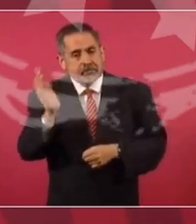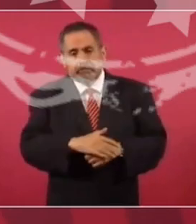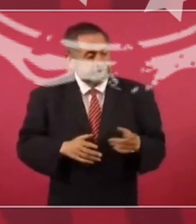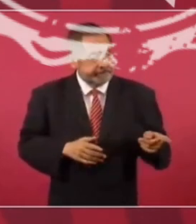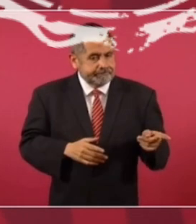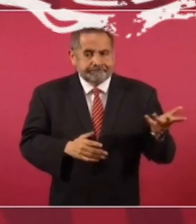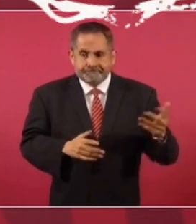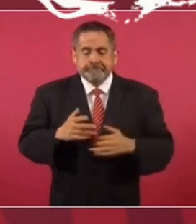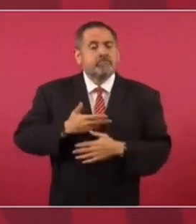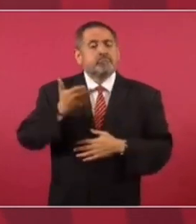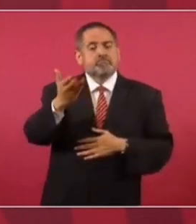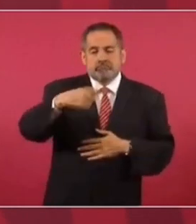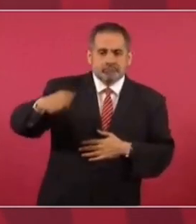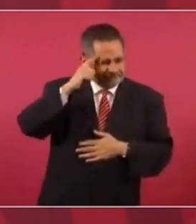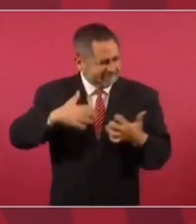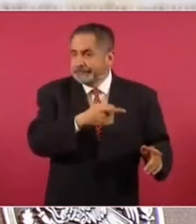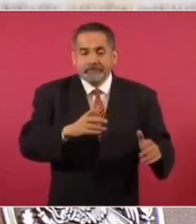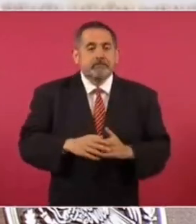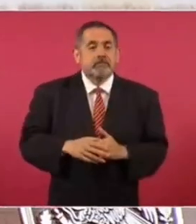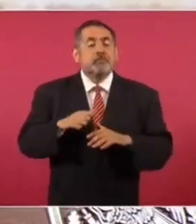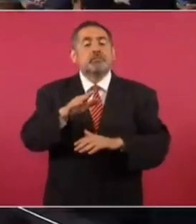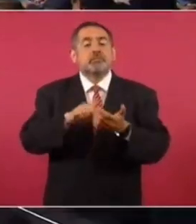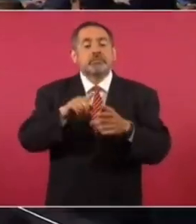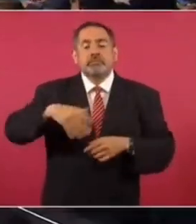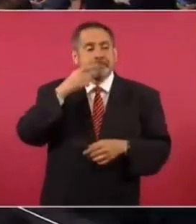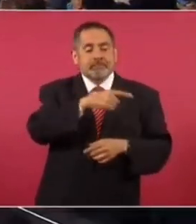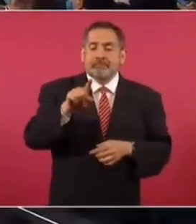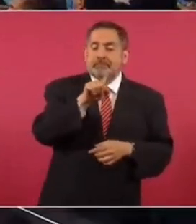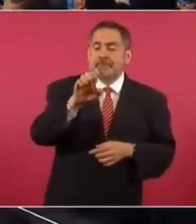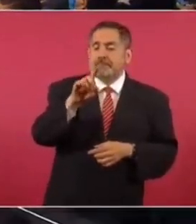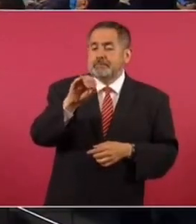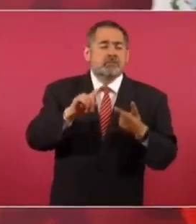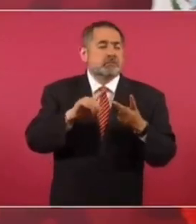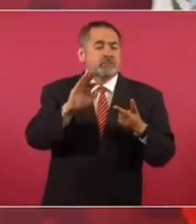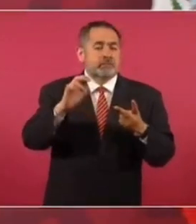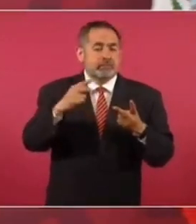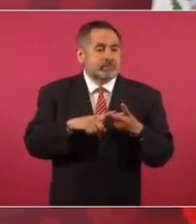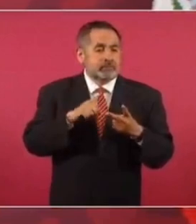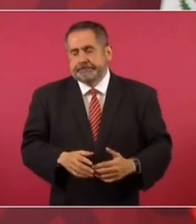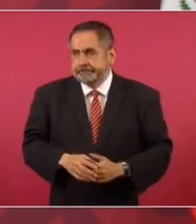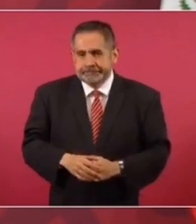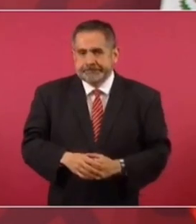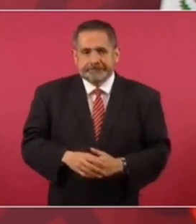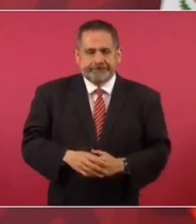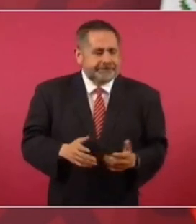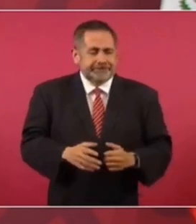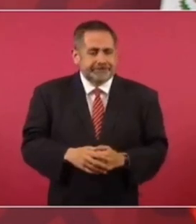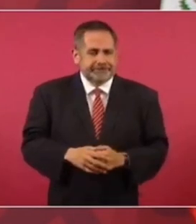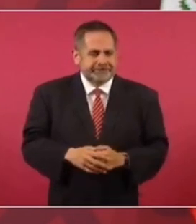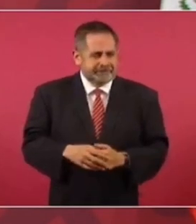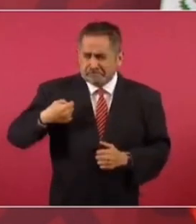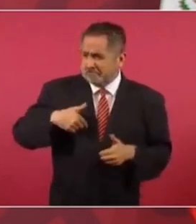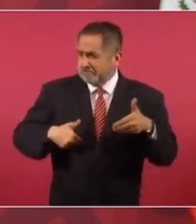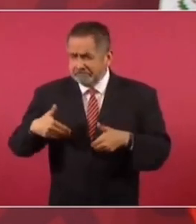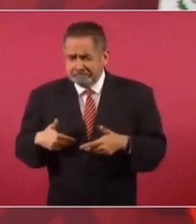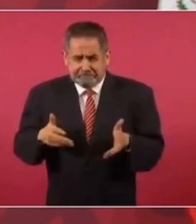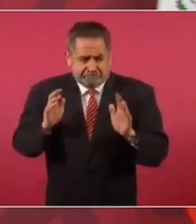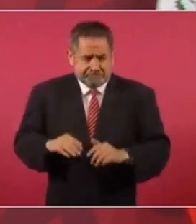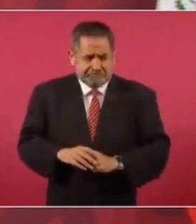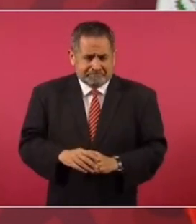Y yo les pido a todos que no nos enojemos sobre lo que dice Cedillo o Calderón en España. ¿Nos podemos molestar?